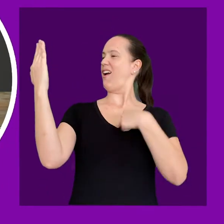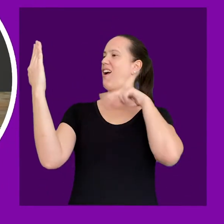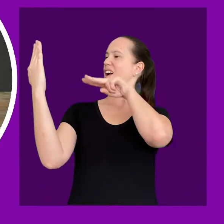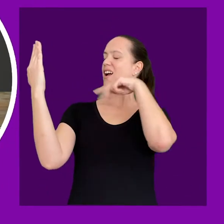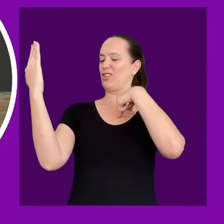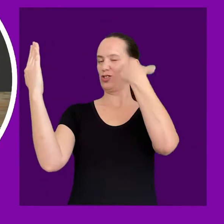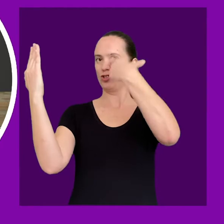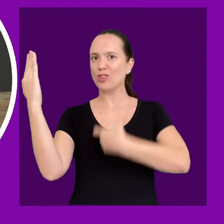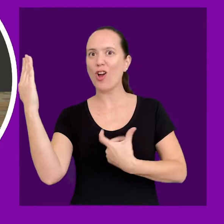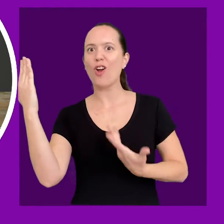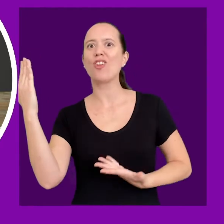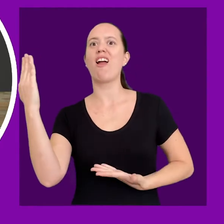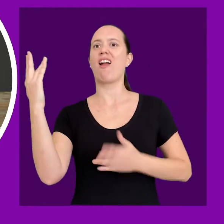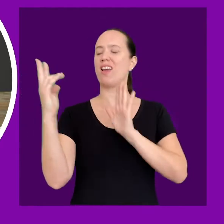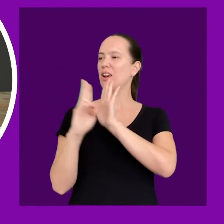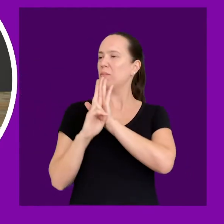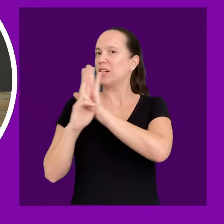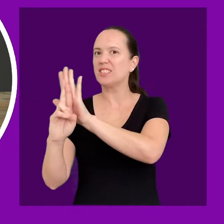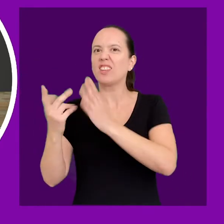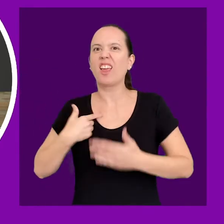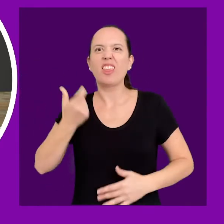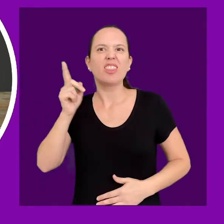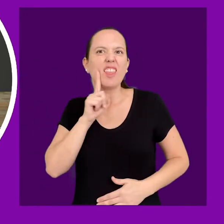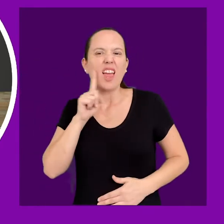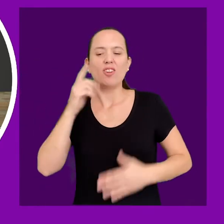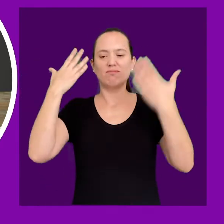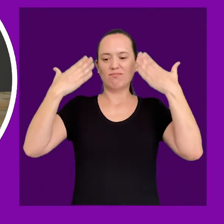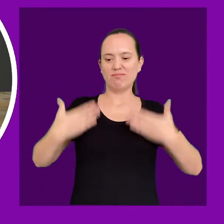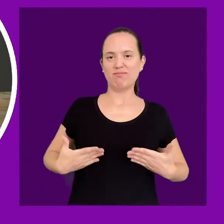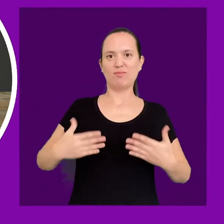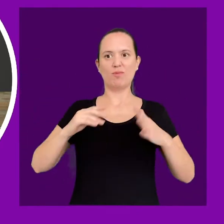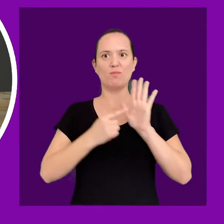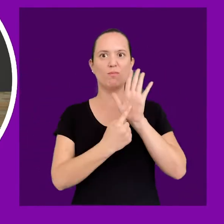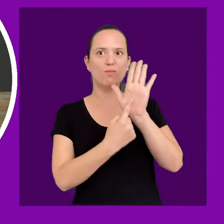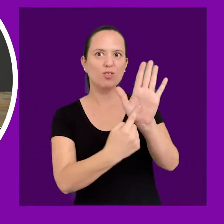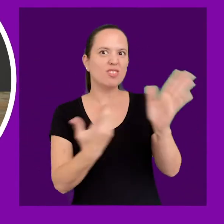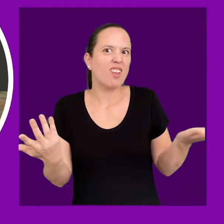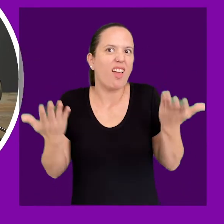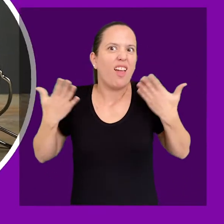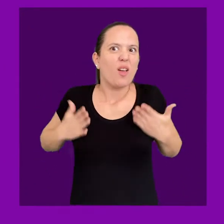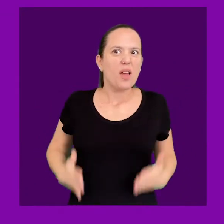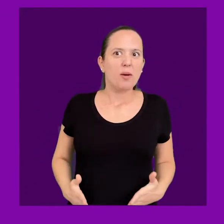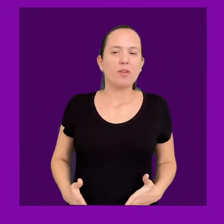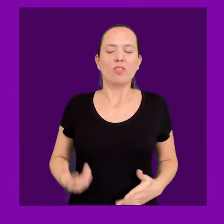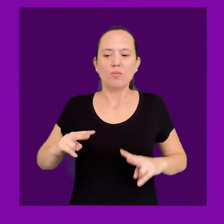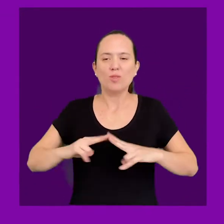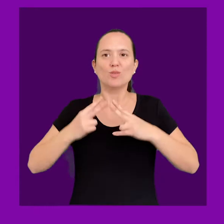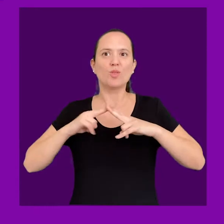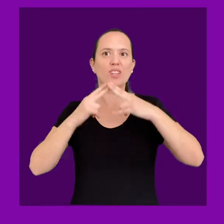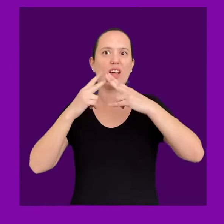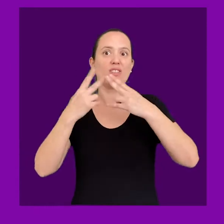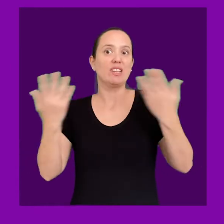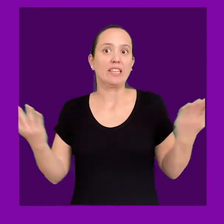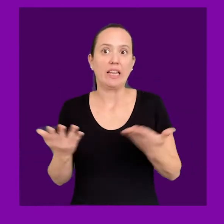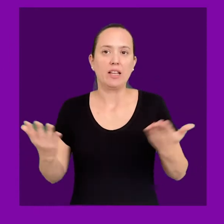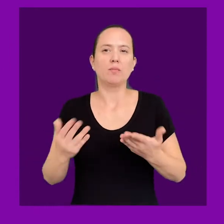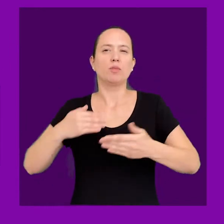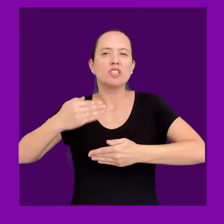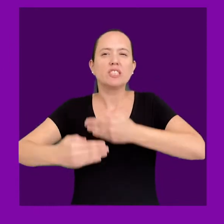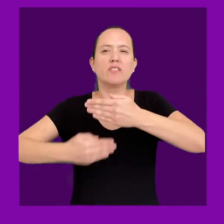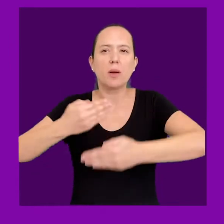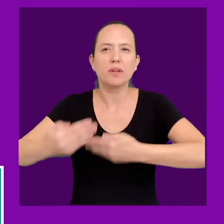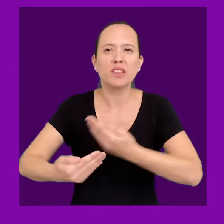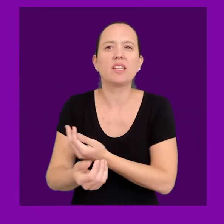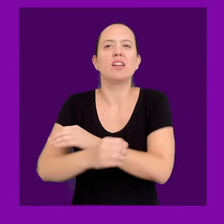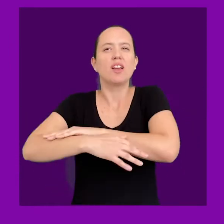la autoimagen. Nos referimos a la representación que tiene una persona sobre su propia apariencia, la que se va construyendo